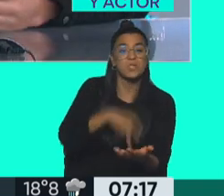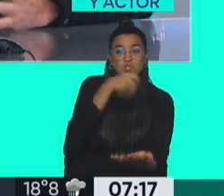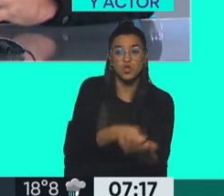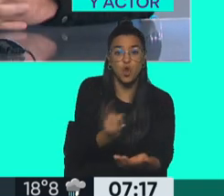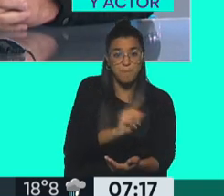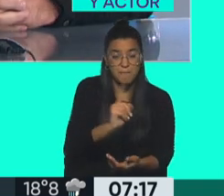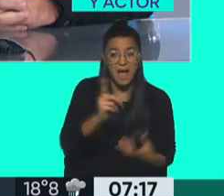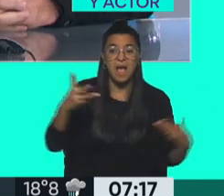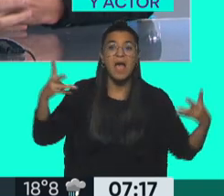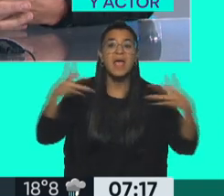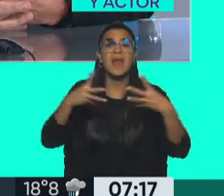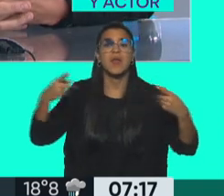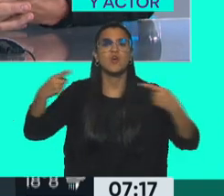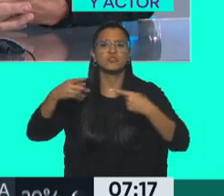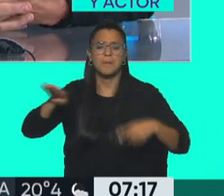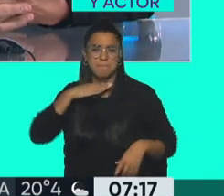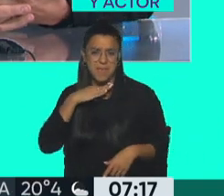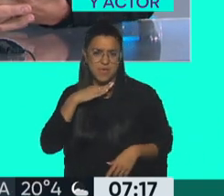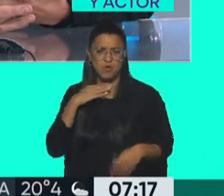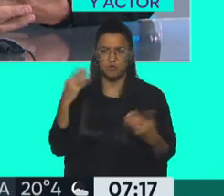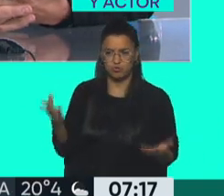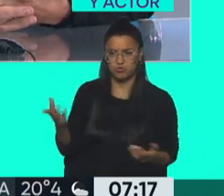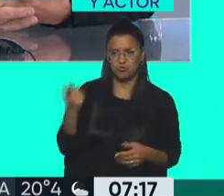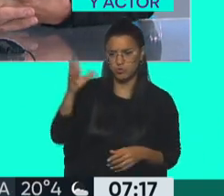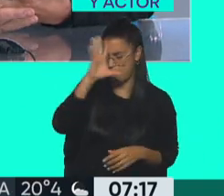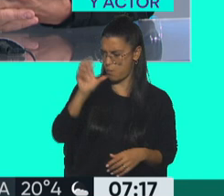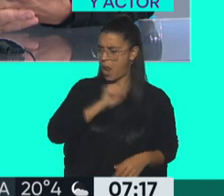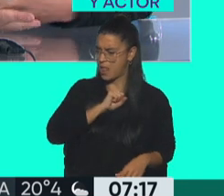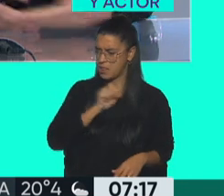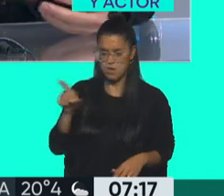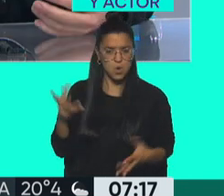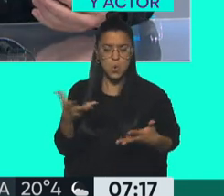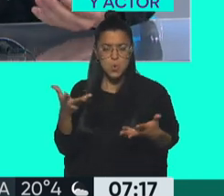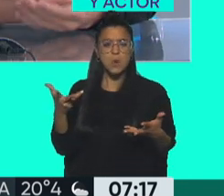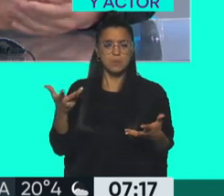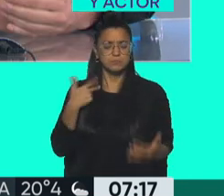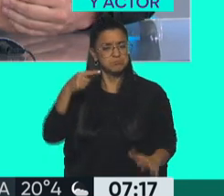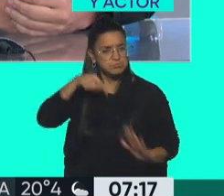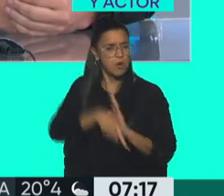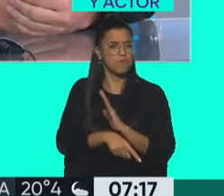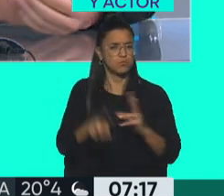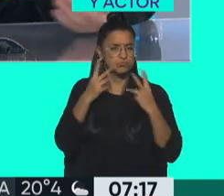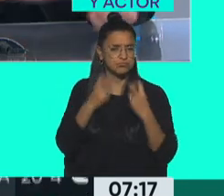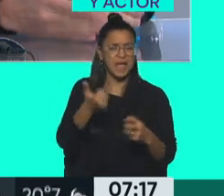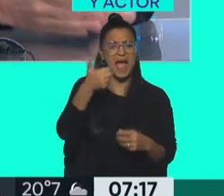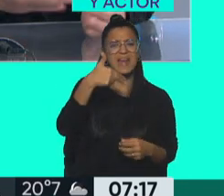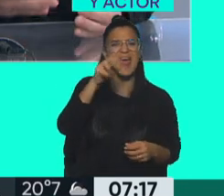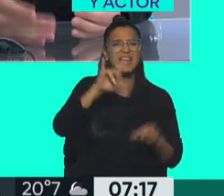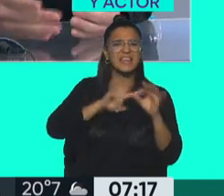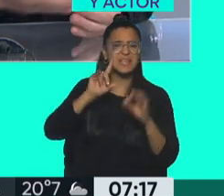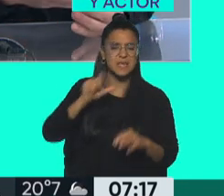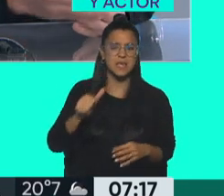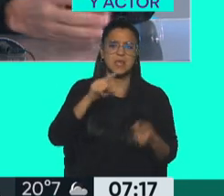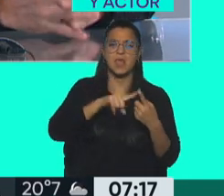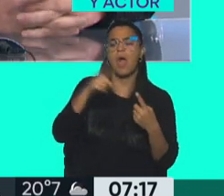con la guerra con México. Entonces su valentía me envalentonó. Empecé a profundizar más en la anarquía. Había Bakunin,